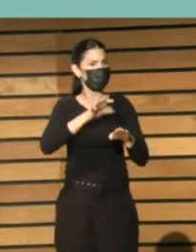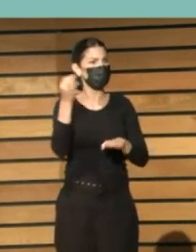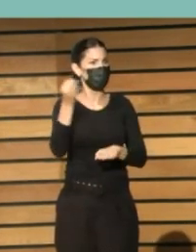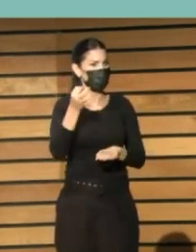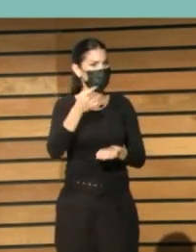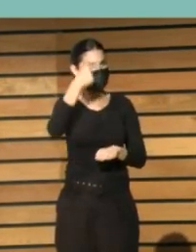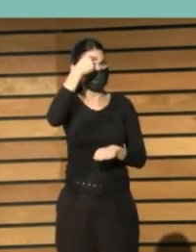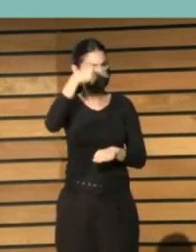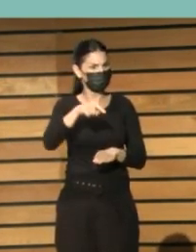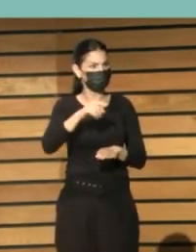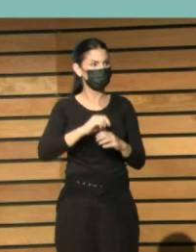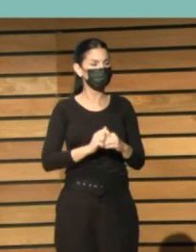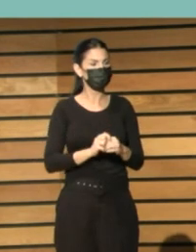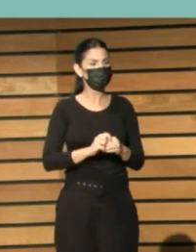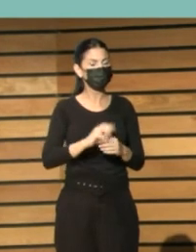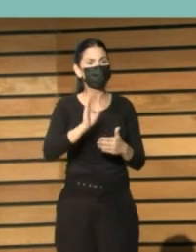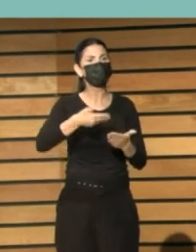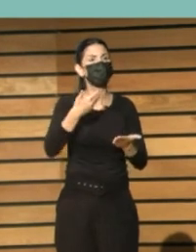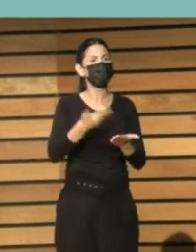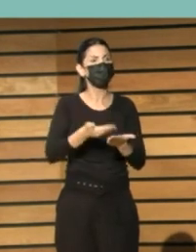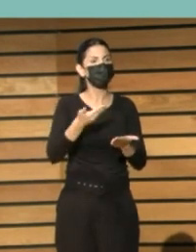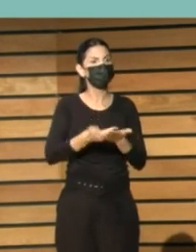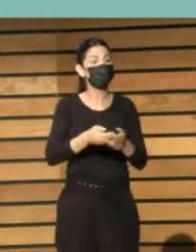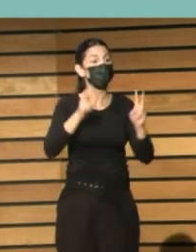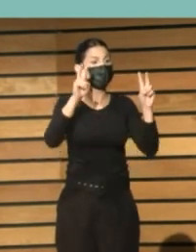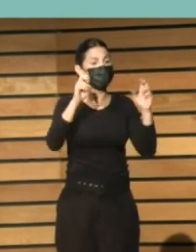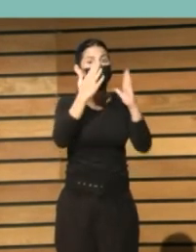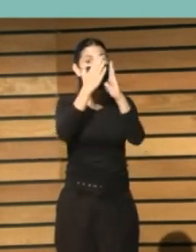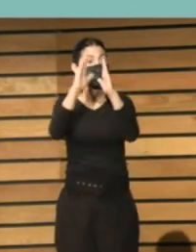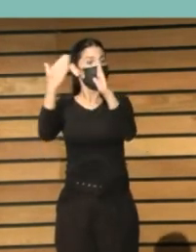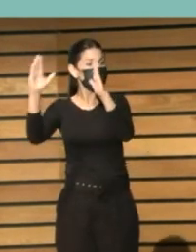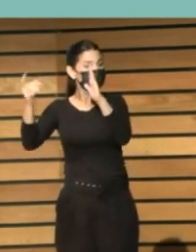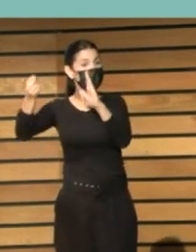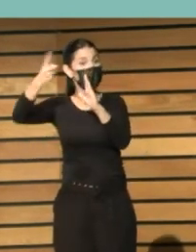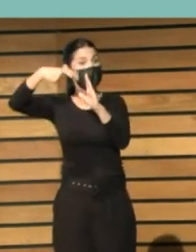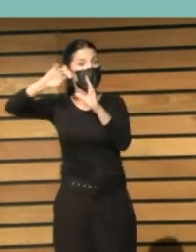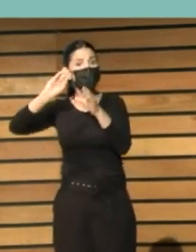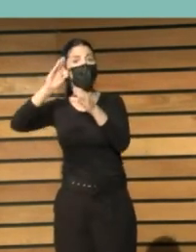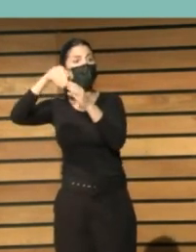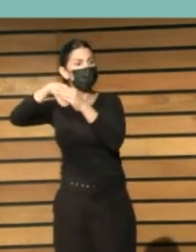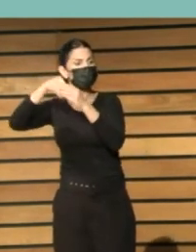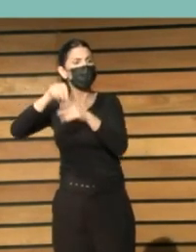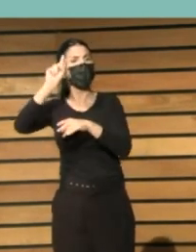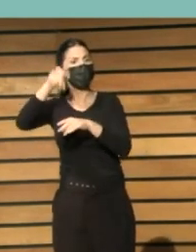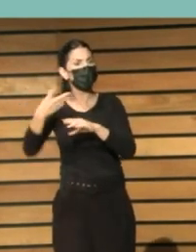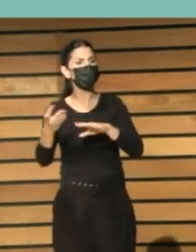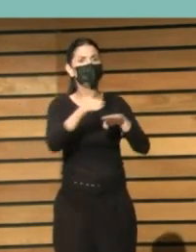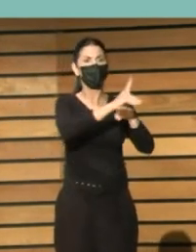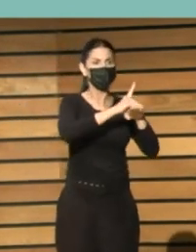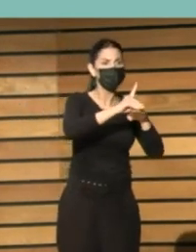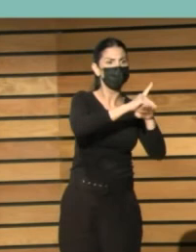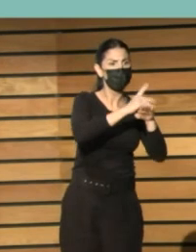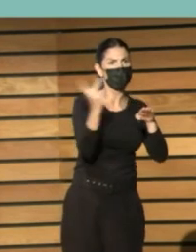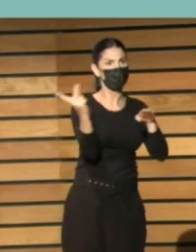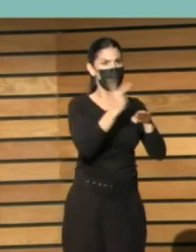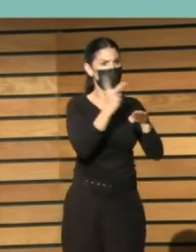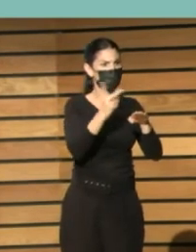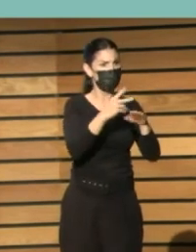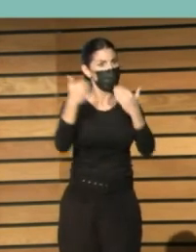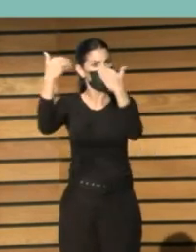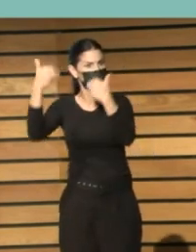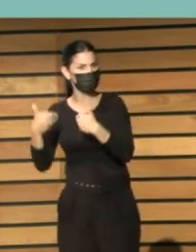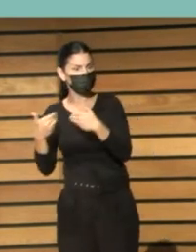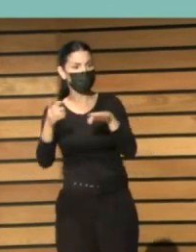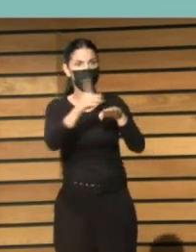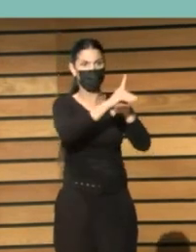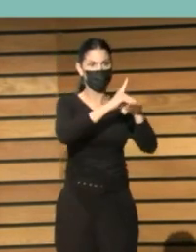municipales deben exigir que desde su biblioteca tengan acceso a sus contenidos digitales obviamente ellos pueden contribuir a